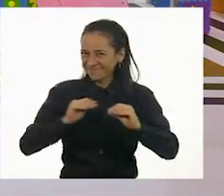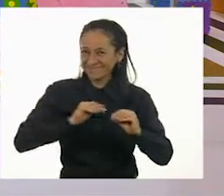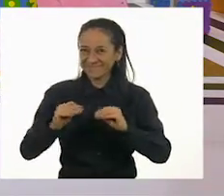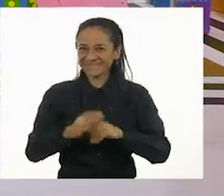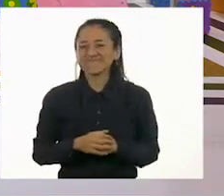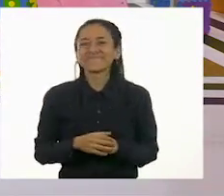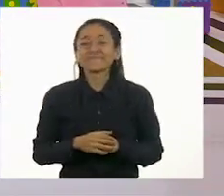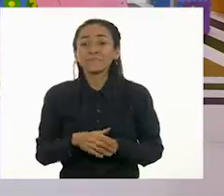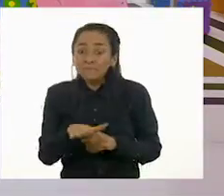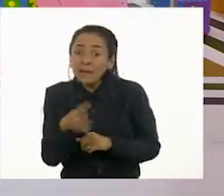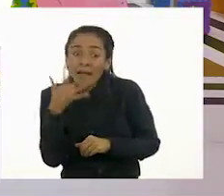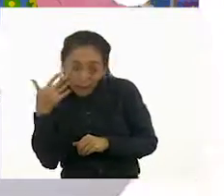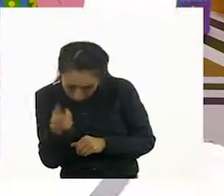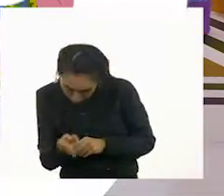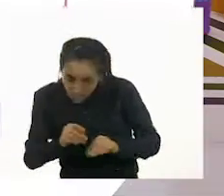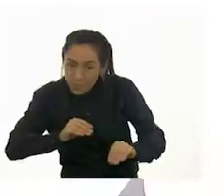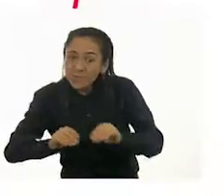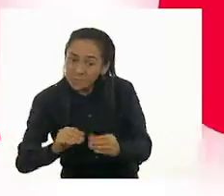¡Muévete, gatito!